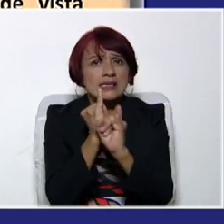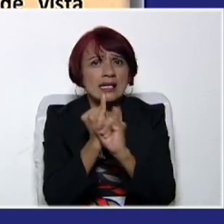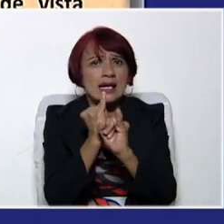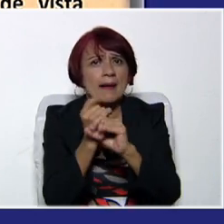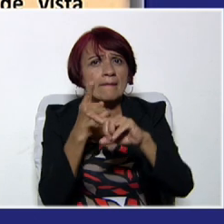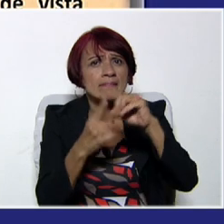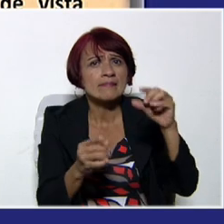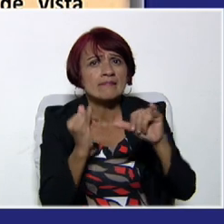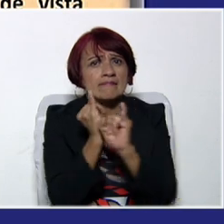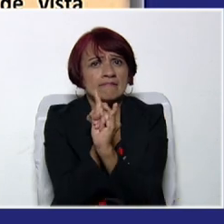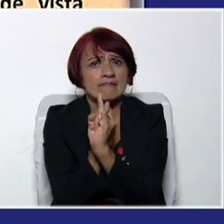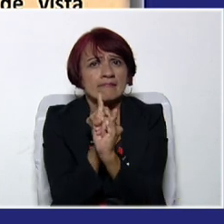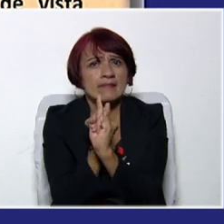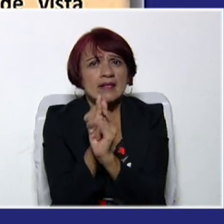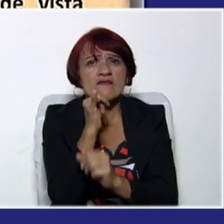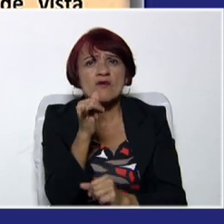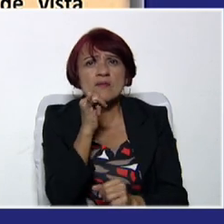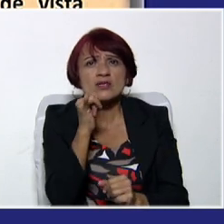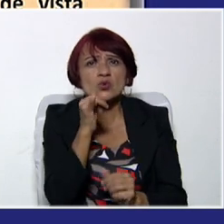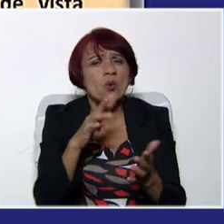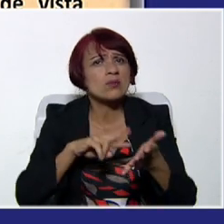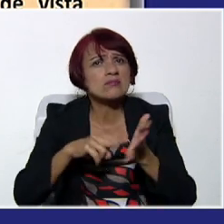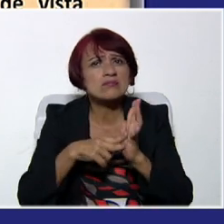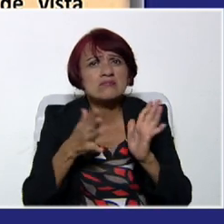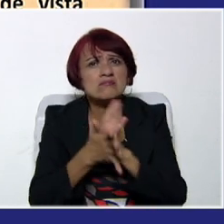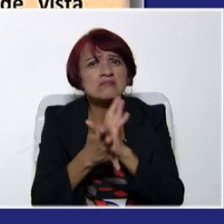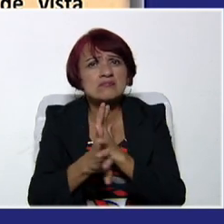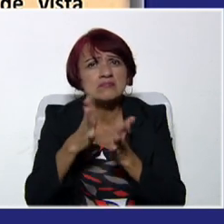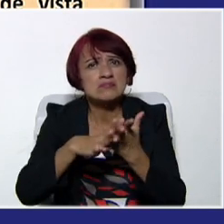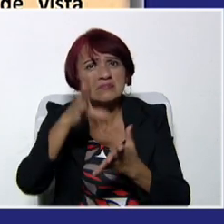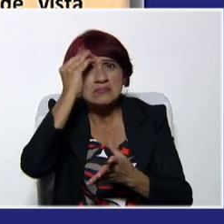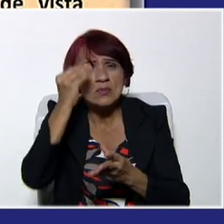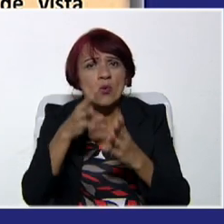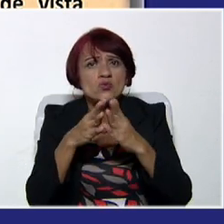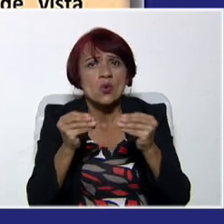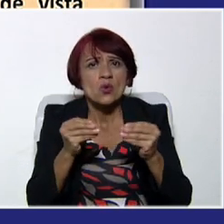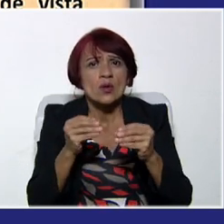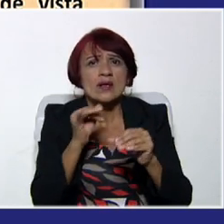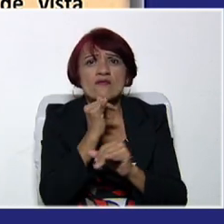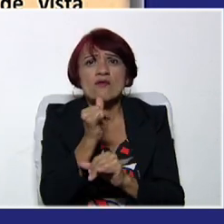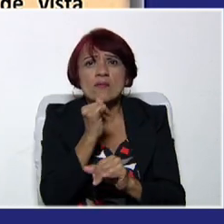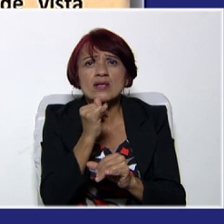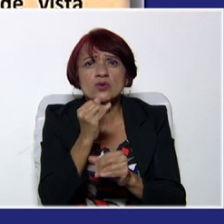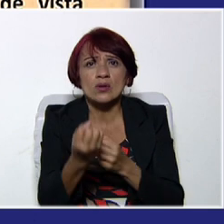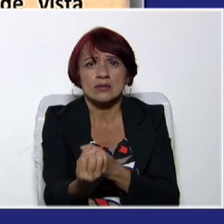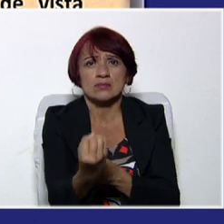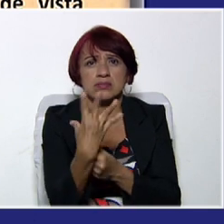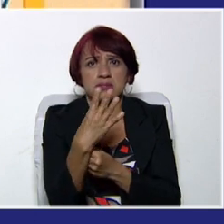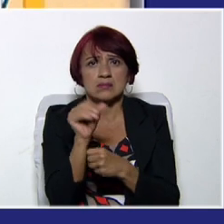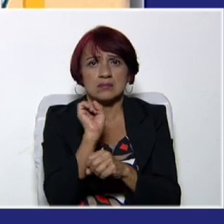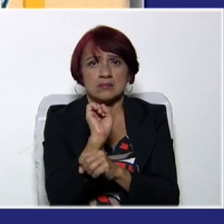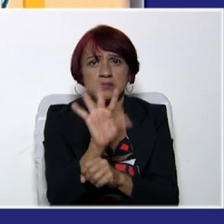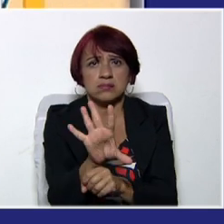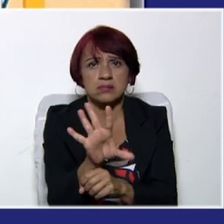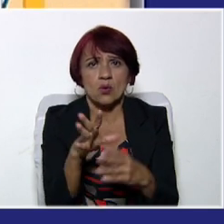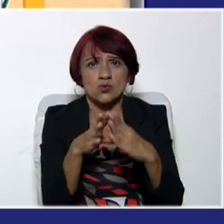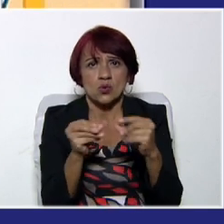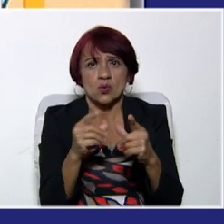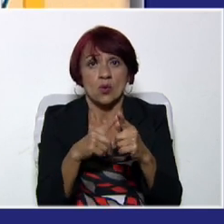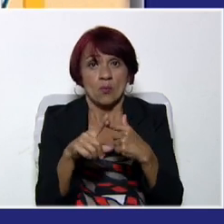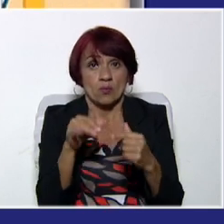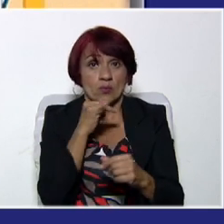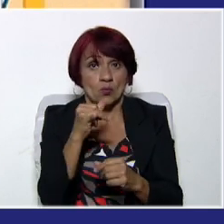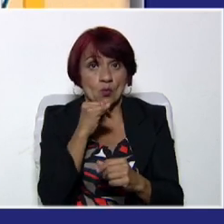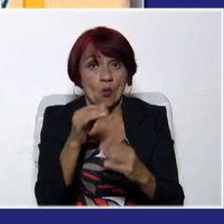que todo en el tipo de información que podemos manejar y el tipo de información que nos envían. ¿Por qué? Porque la